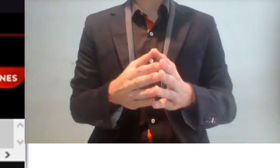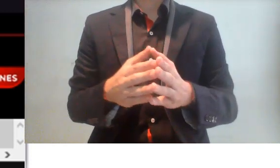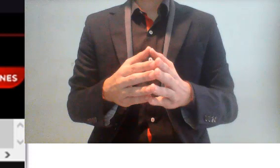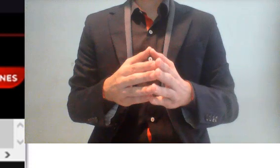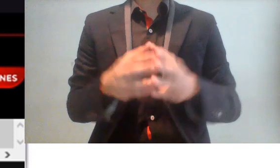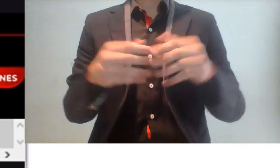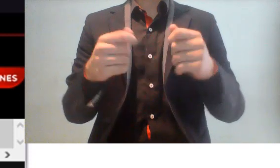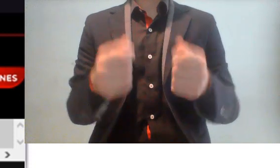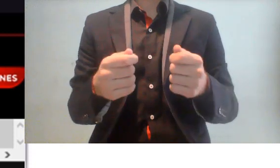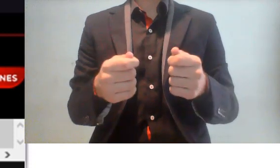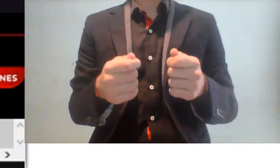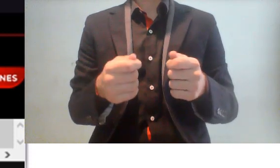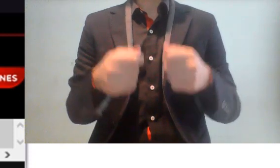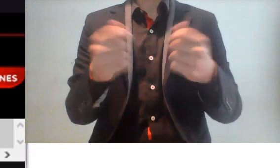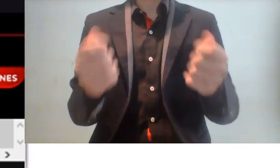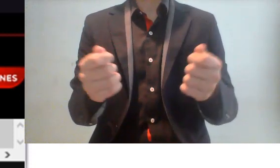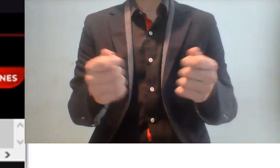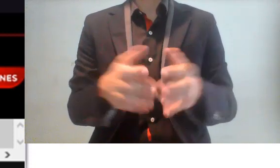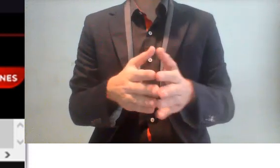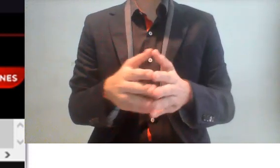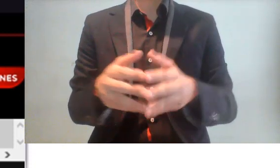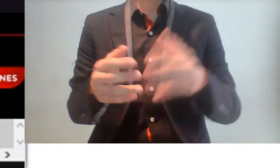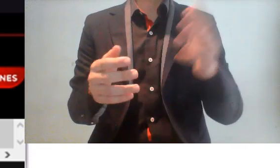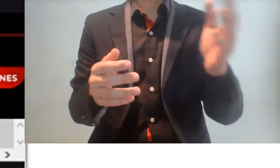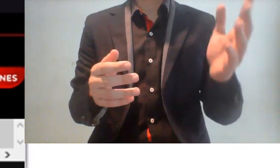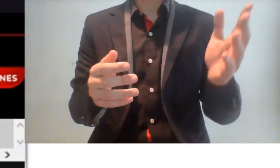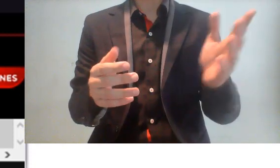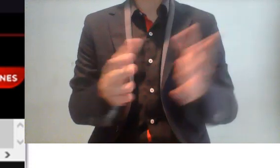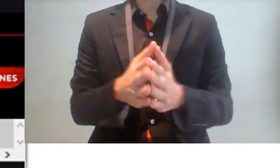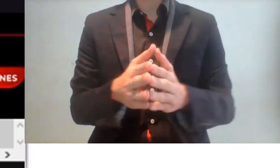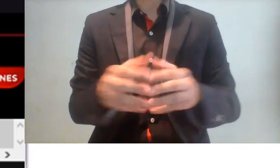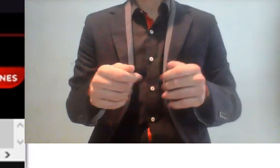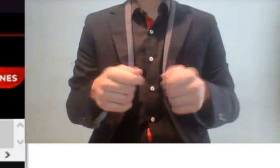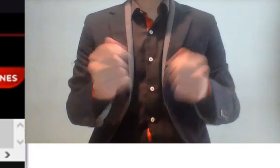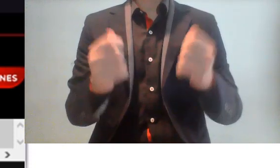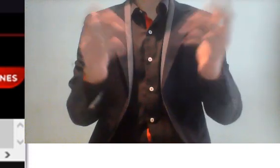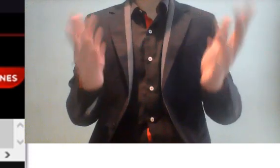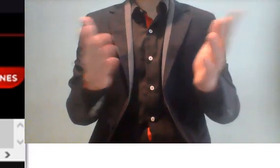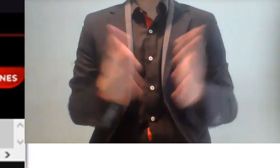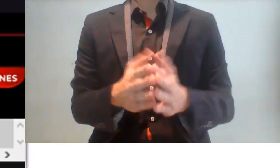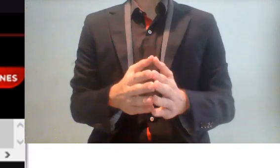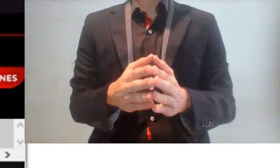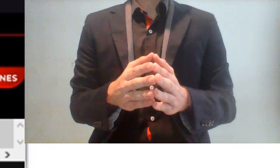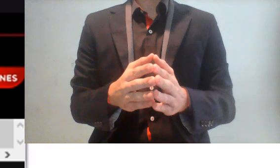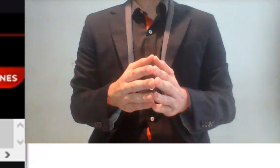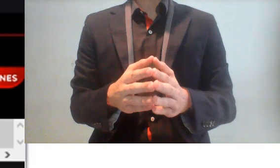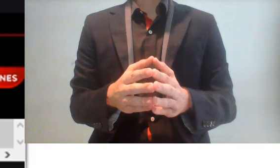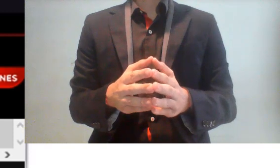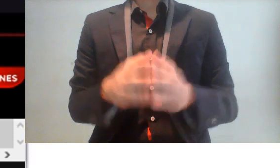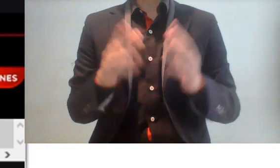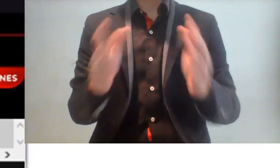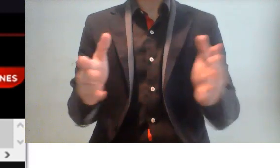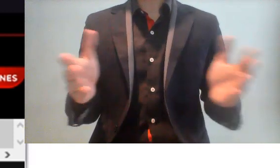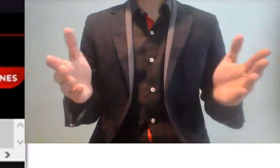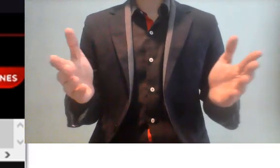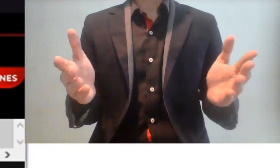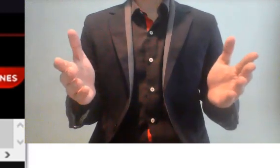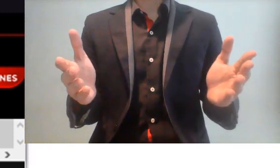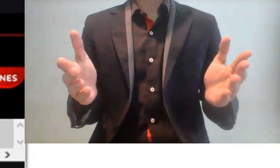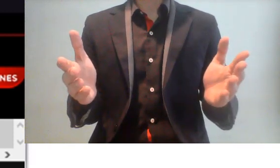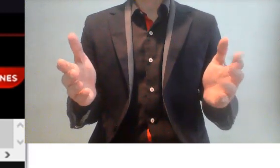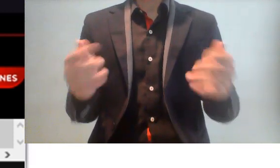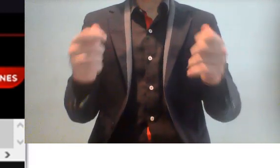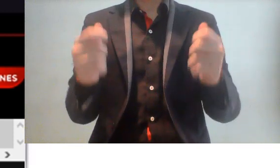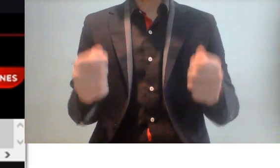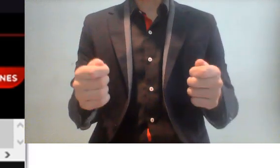recursos, para utilizarlos como una alcancía que luego van a explotar ciertos políticos. Para eso eran los